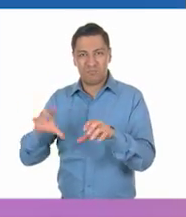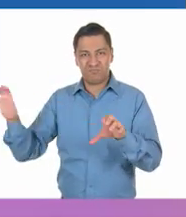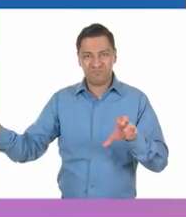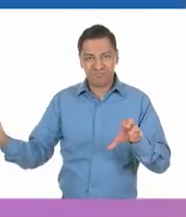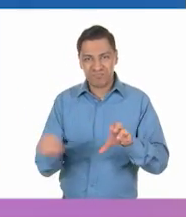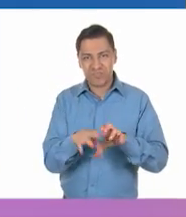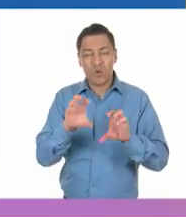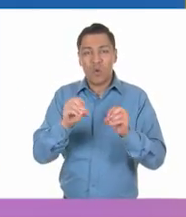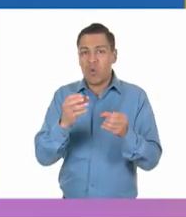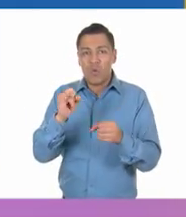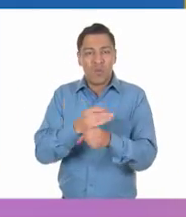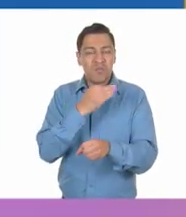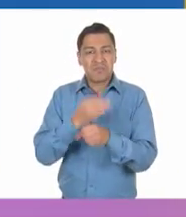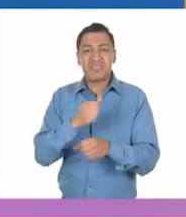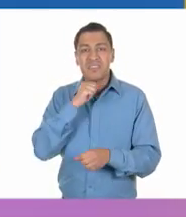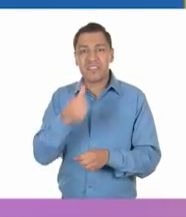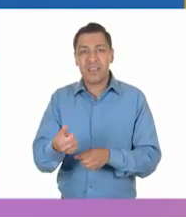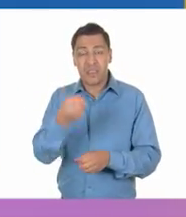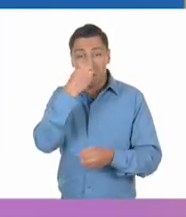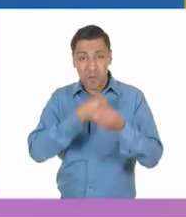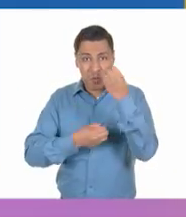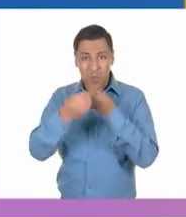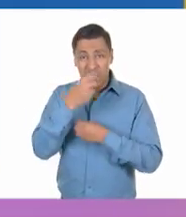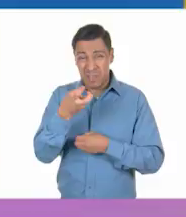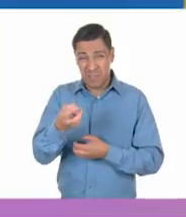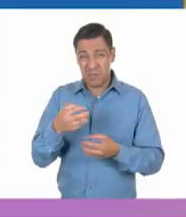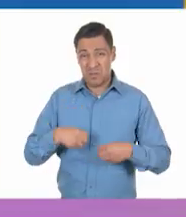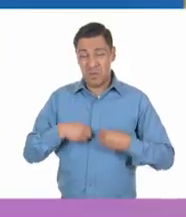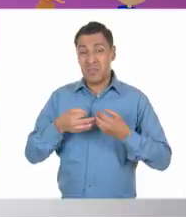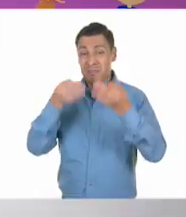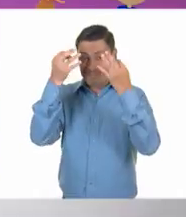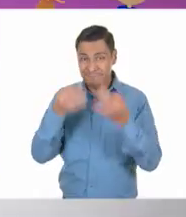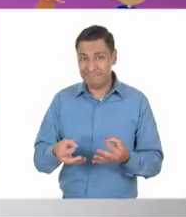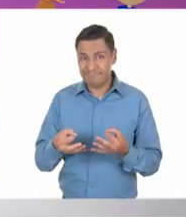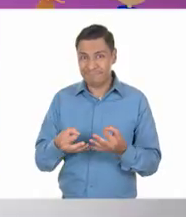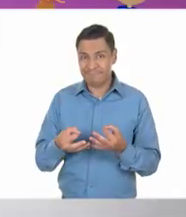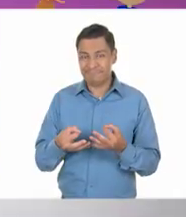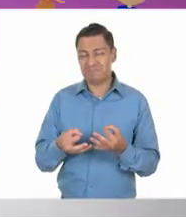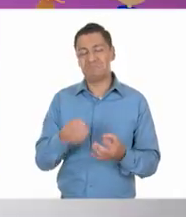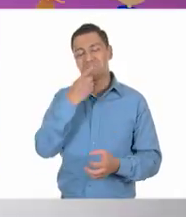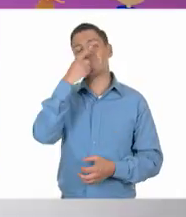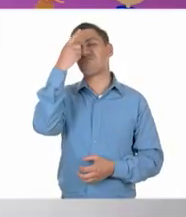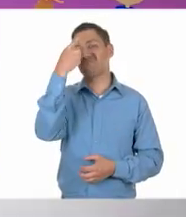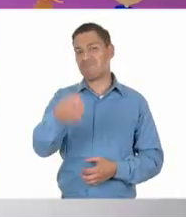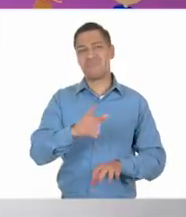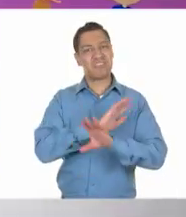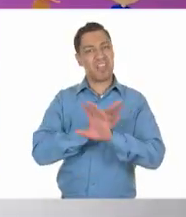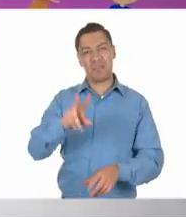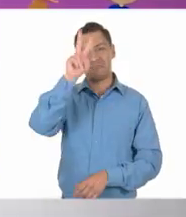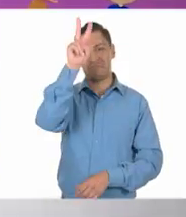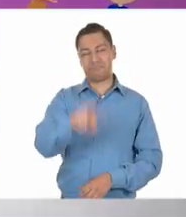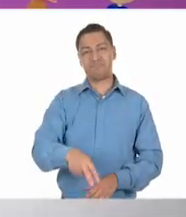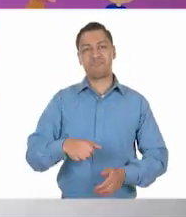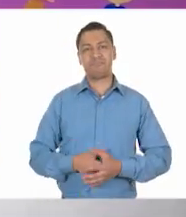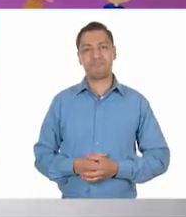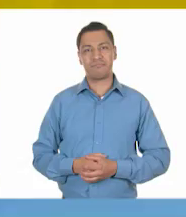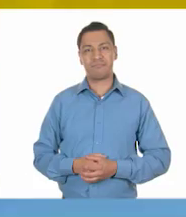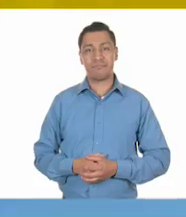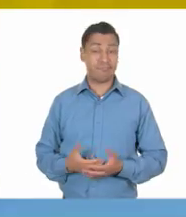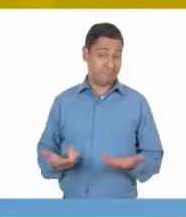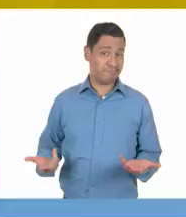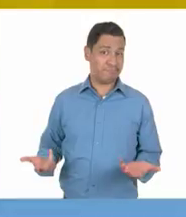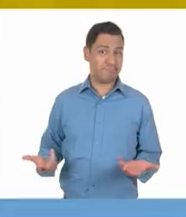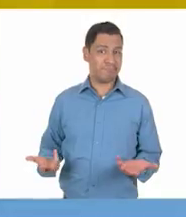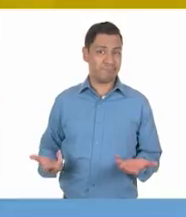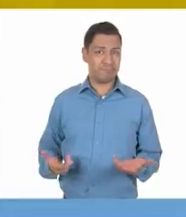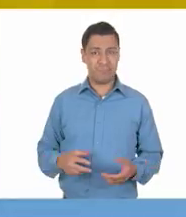necesidades básicas. ¡Esa no es una vida digna! Se tenía que decir y se dijo. Muy bien. Exacto, es verdad, Ale, esa no es